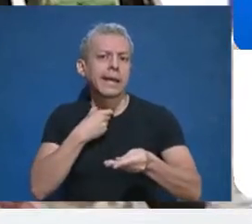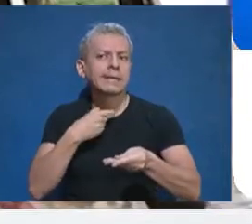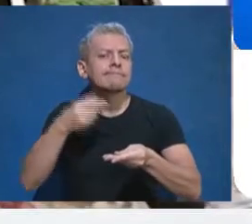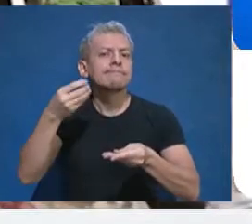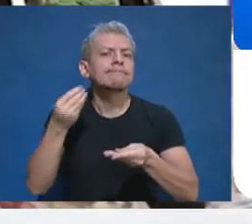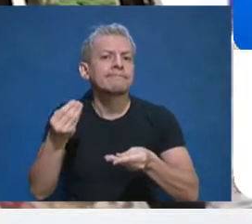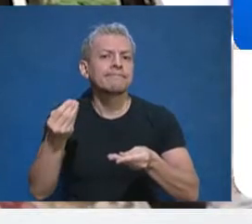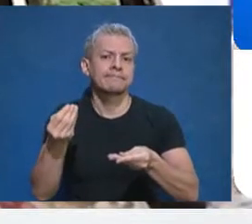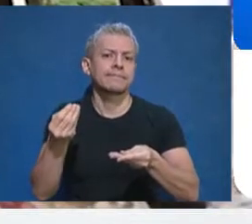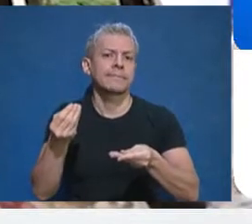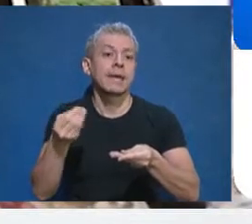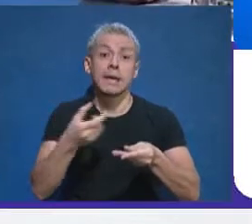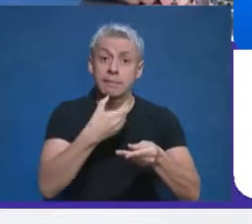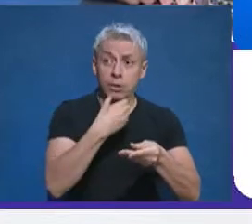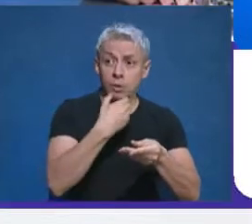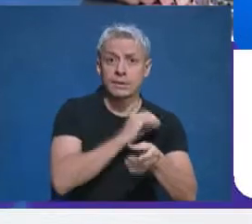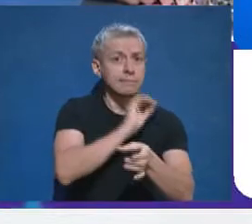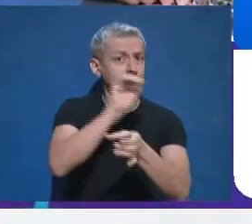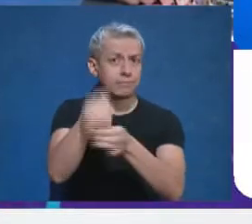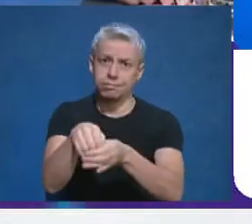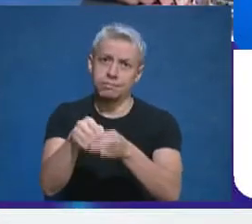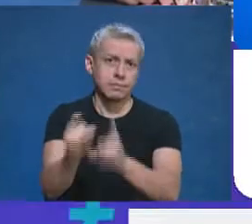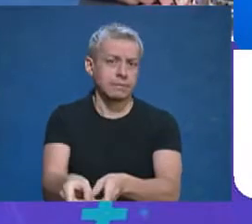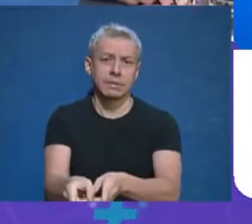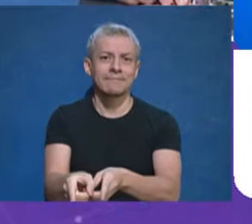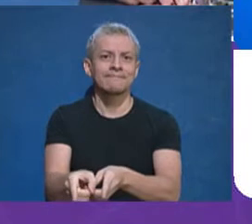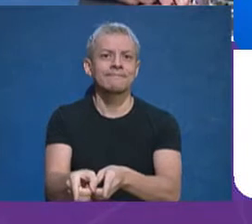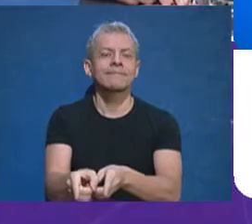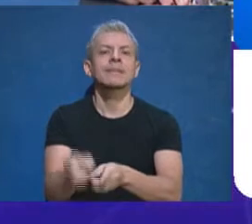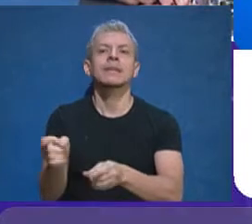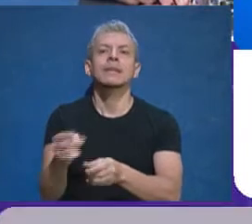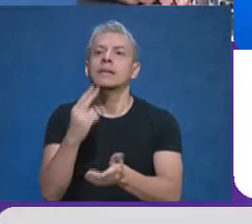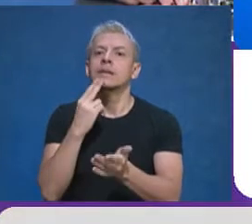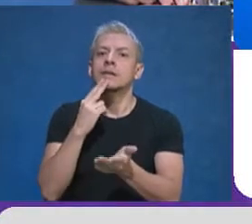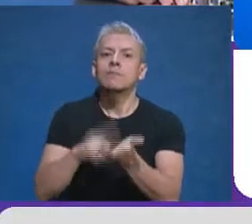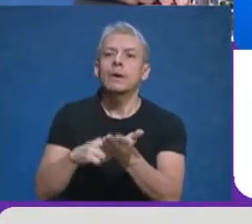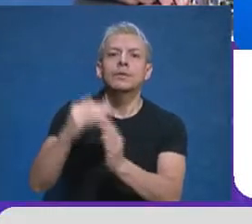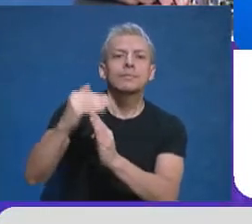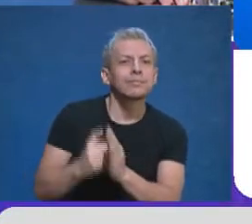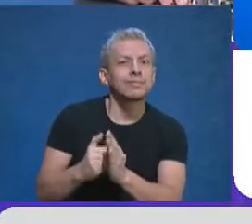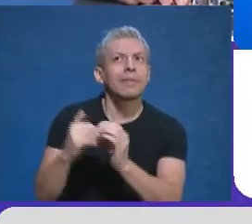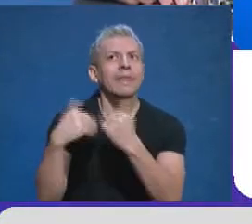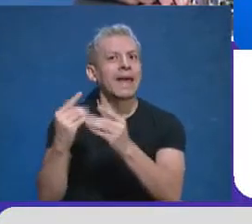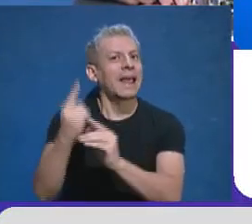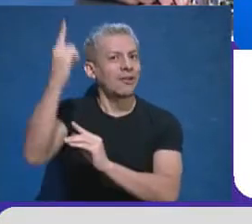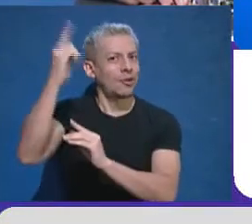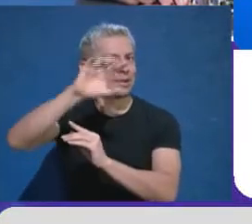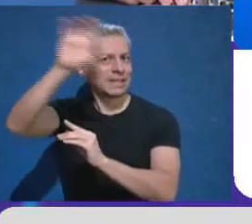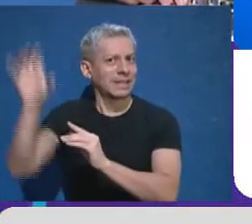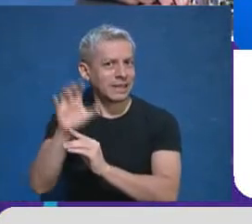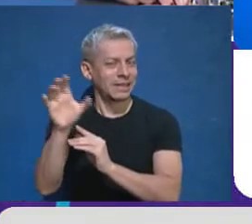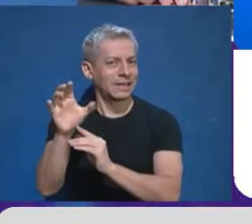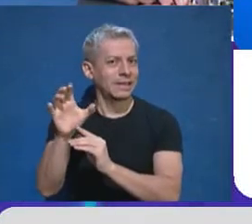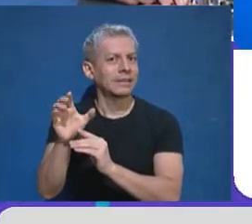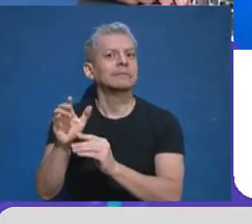concretamente, incluir a Mendoza en el marco de los diferimientos impositivos que se le han otorgado al norte grande a través de